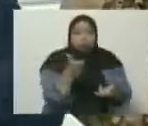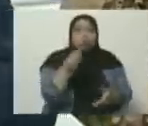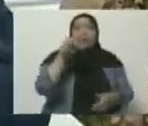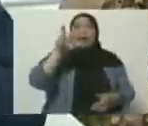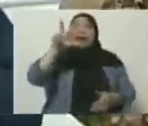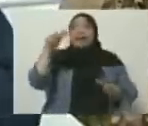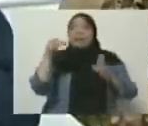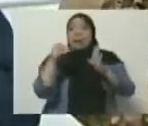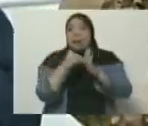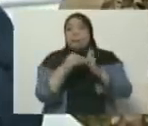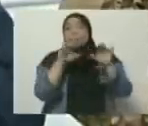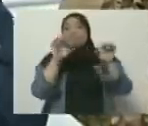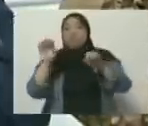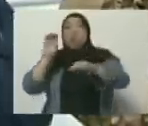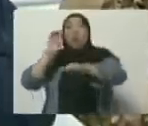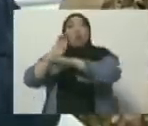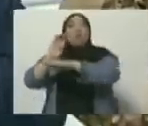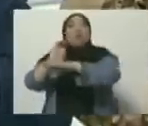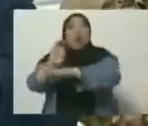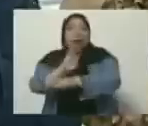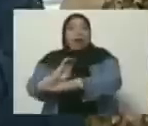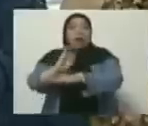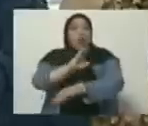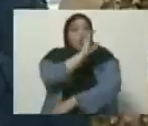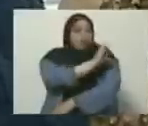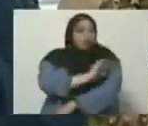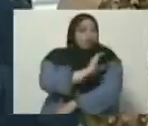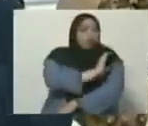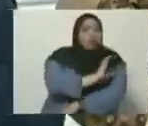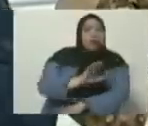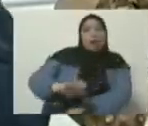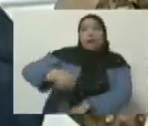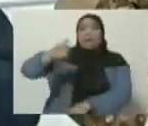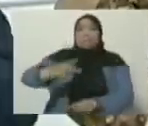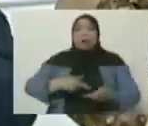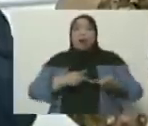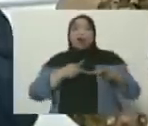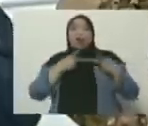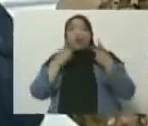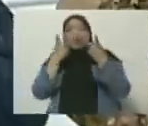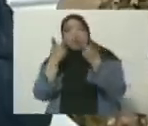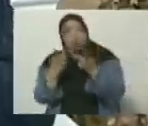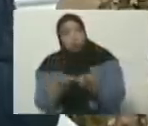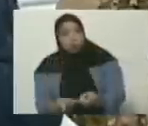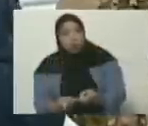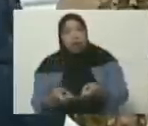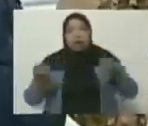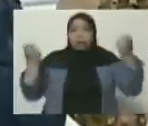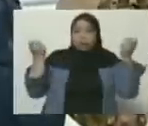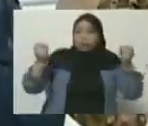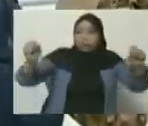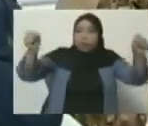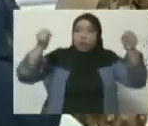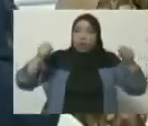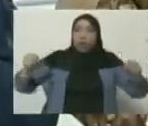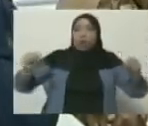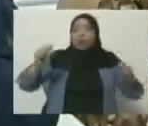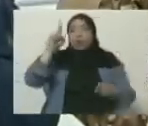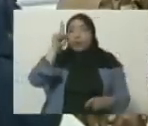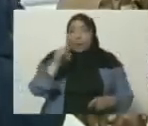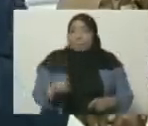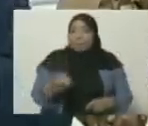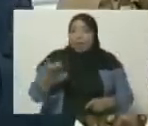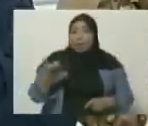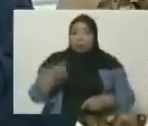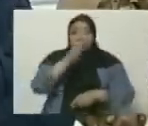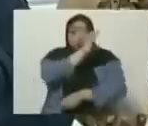funcionarios de protección civil en todas estas áreas, más los voluntarios que sean activados por protección civil. De manera